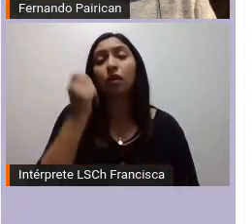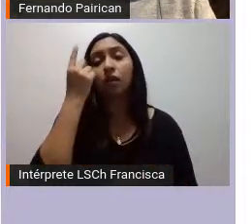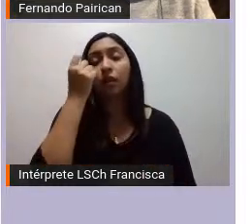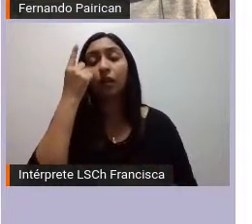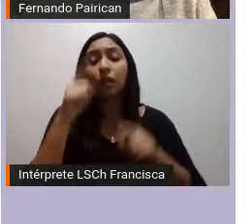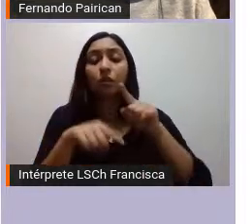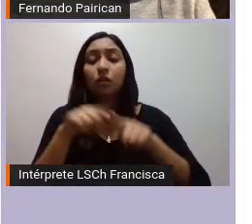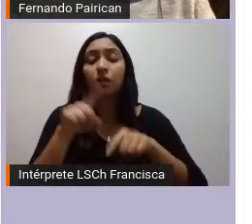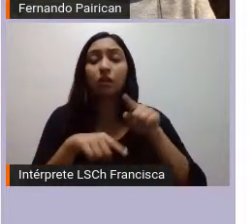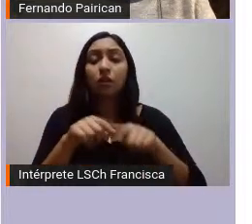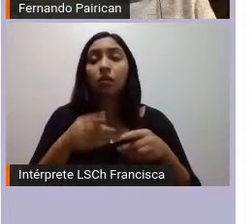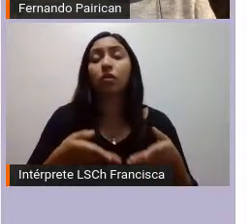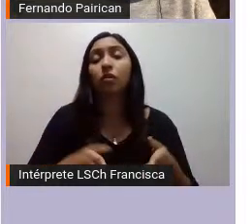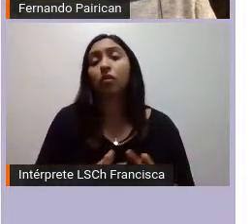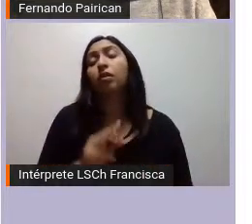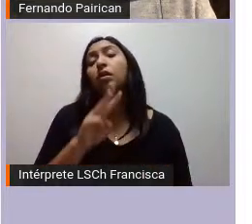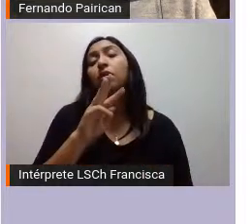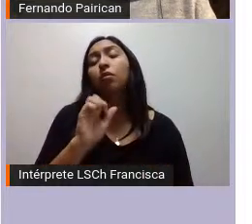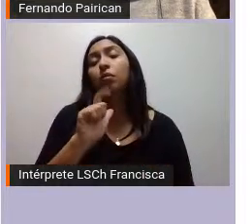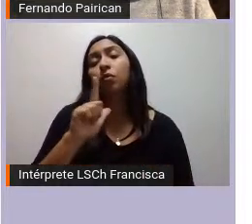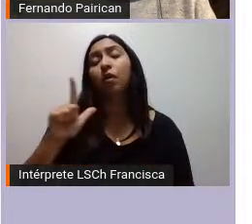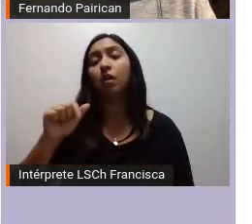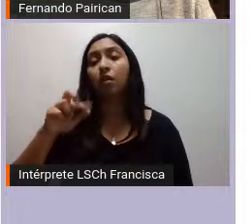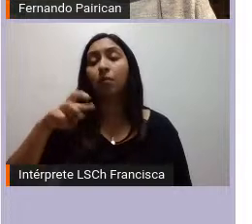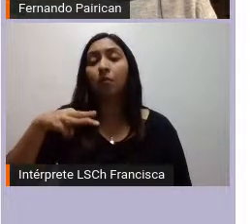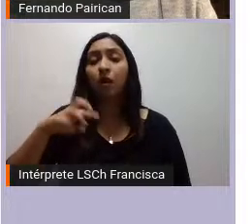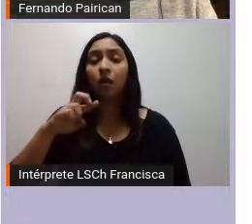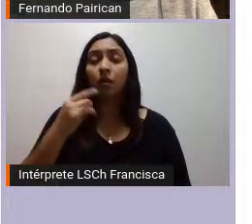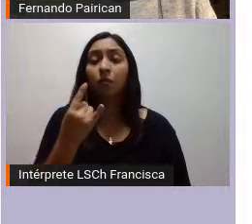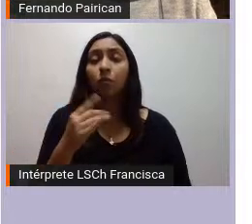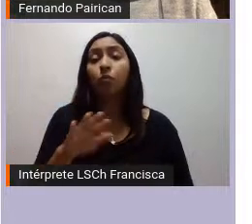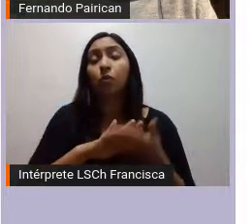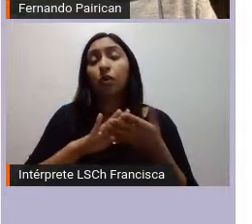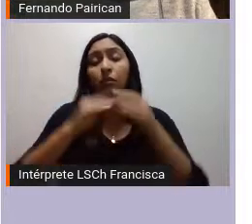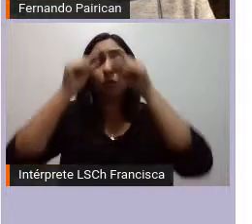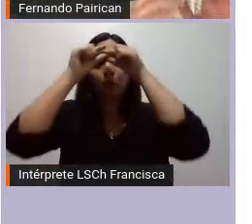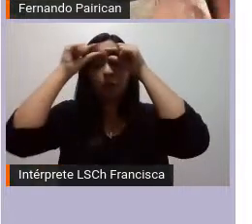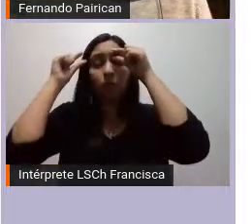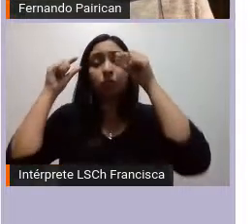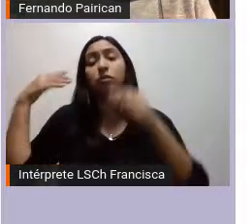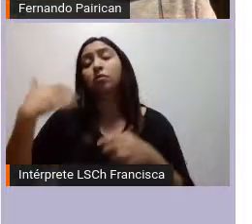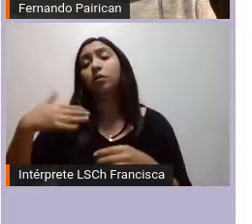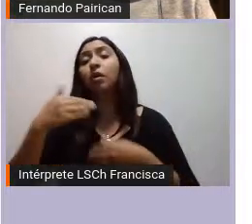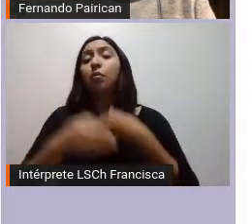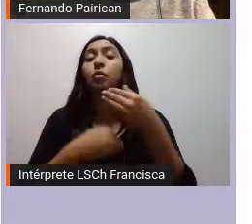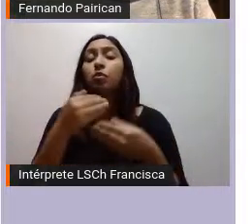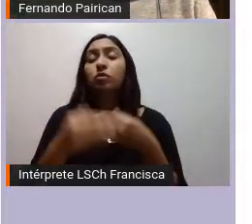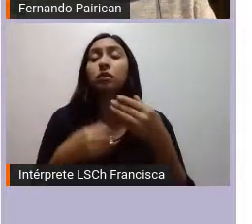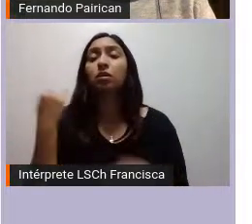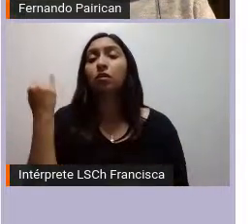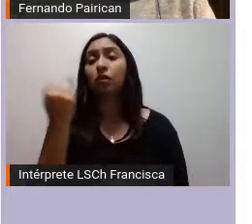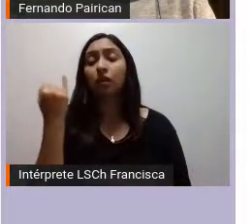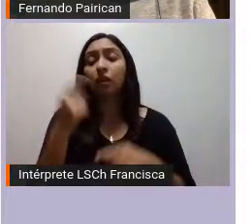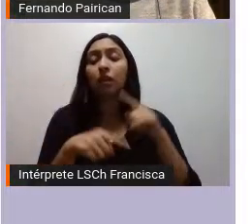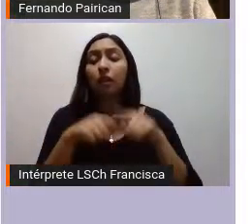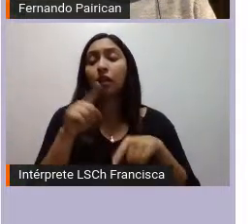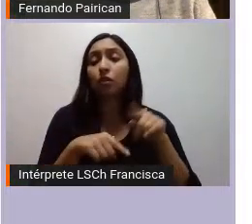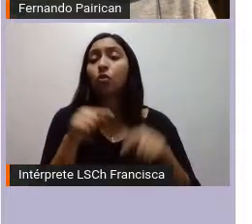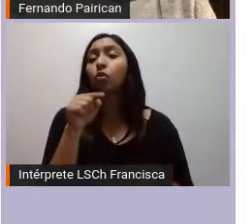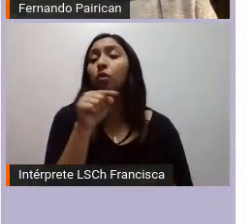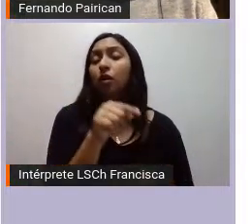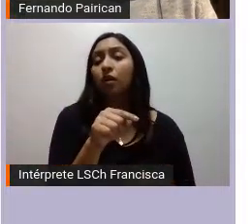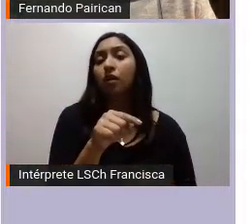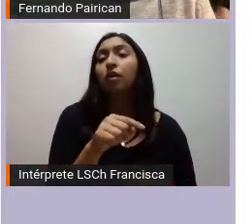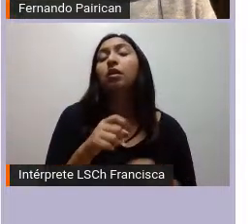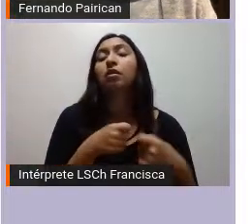origen es decir el walmapu no es caso del pueblo mapuche sigue siendo fundamental y el proceso de autonomía debe ser en ese territorio y para ello también tiene que debatirse